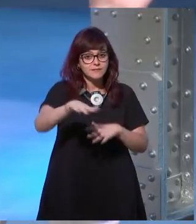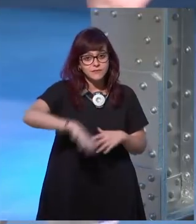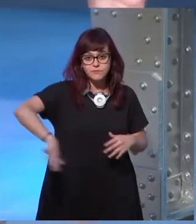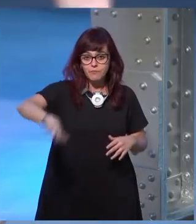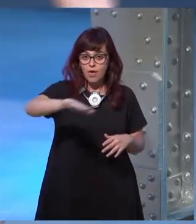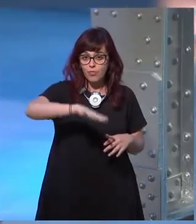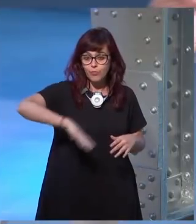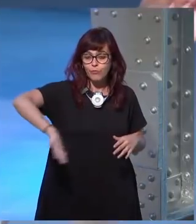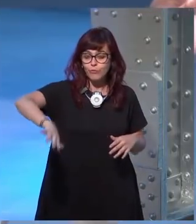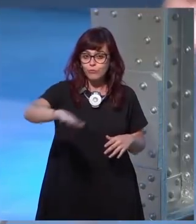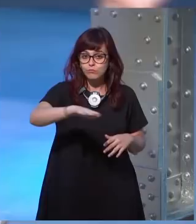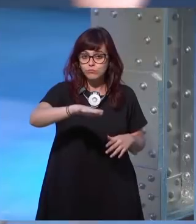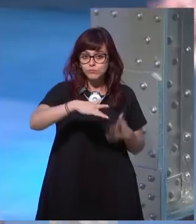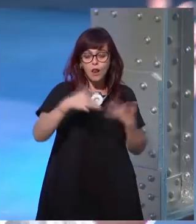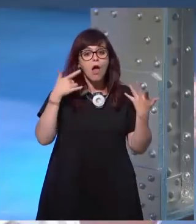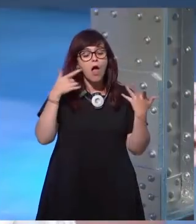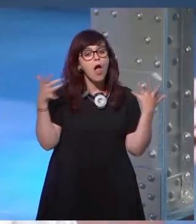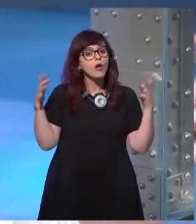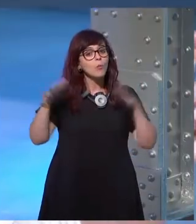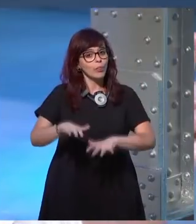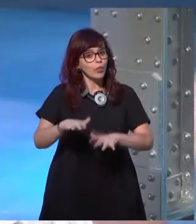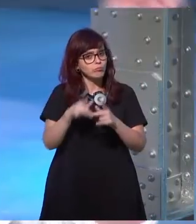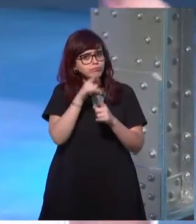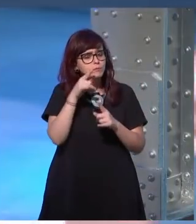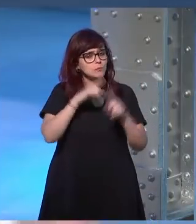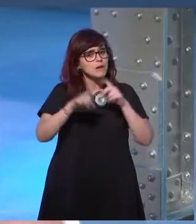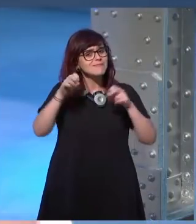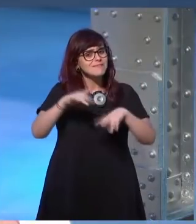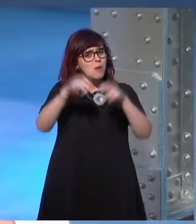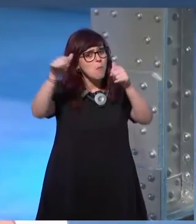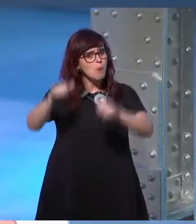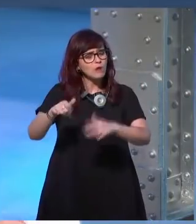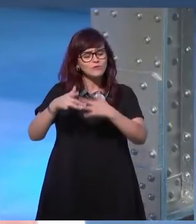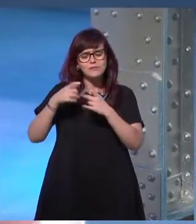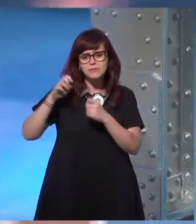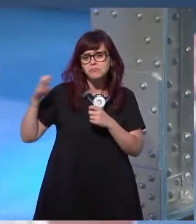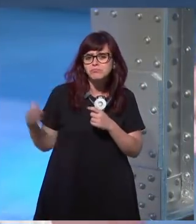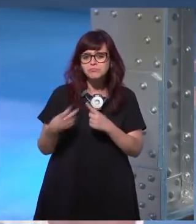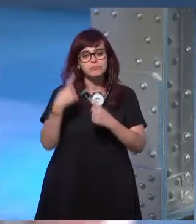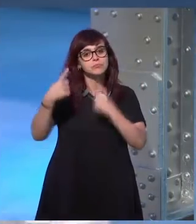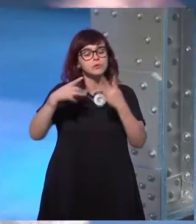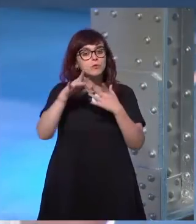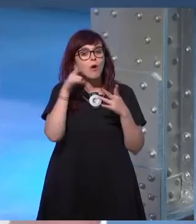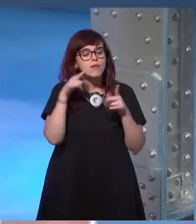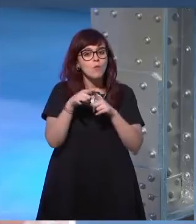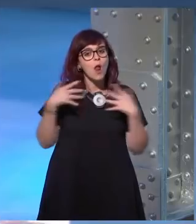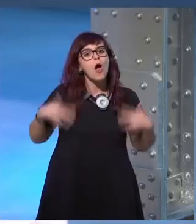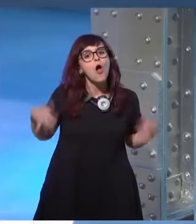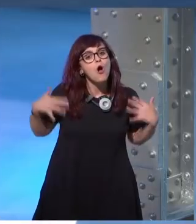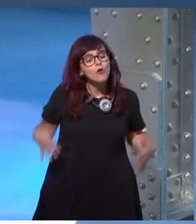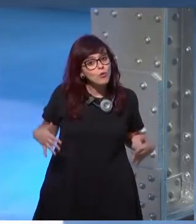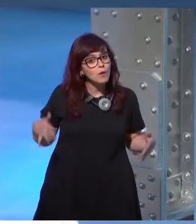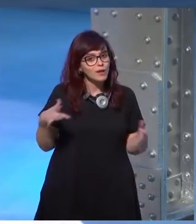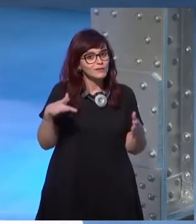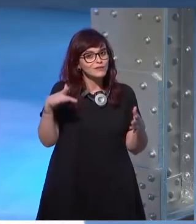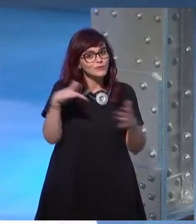de la convención sin problemas y hay posters en muchas convenciones que dicen que vaya con cosplay no quiere decir que te dé